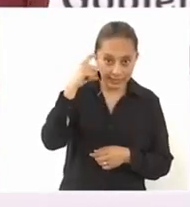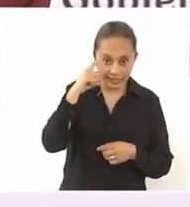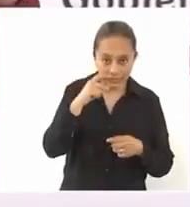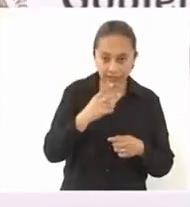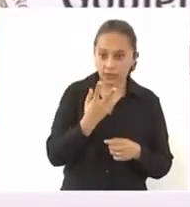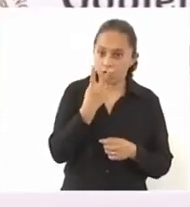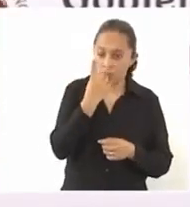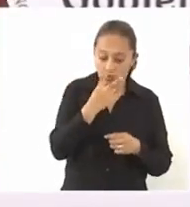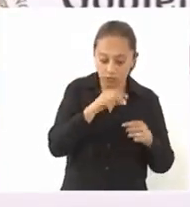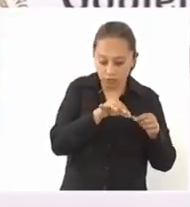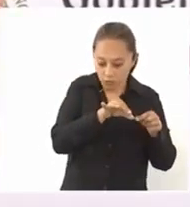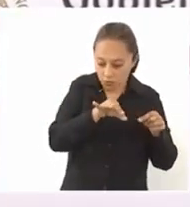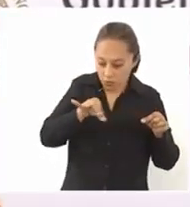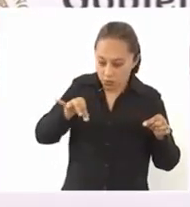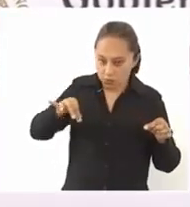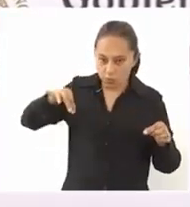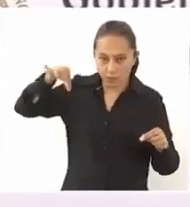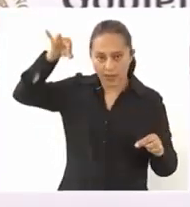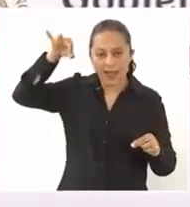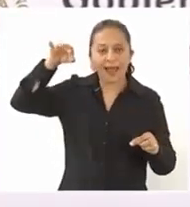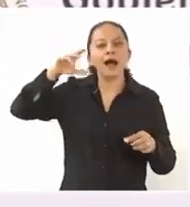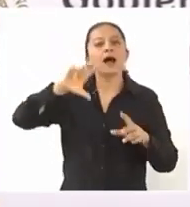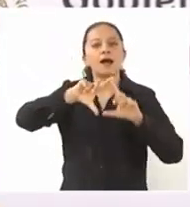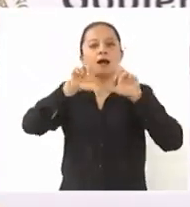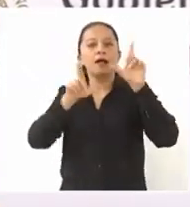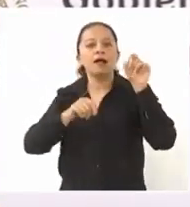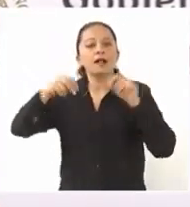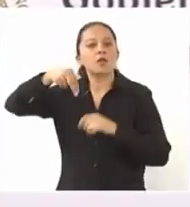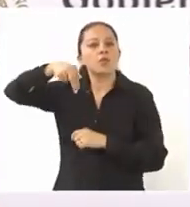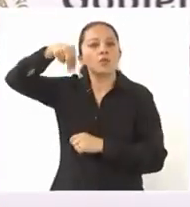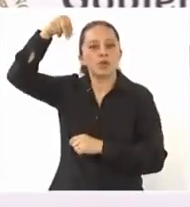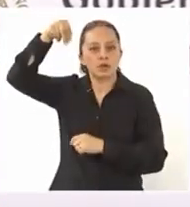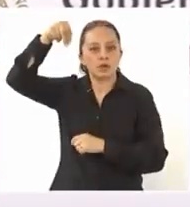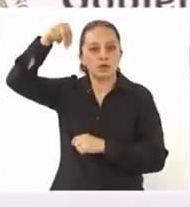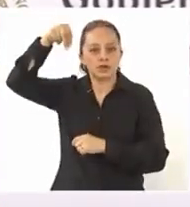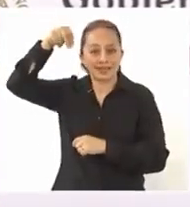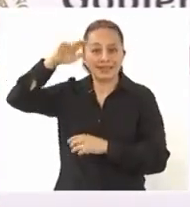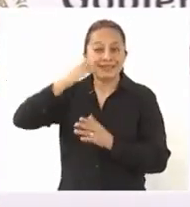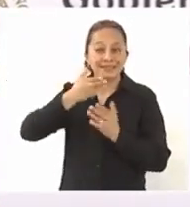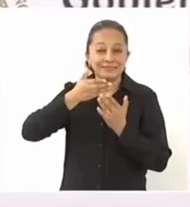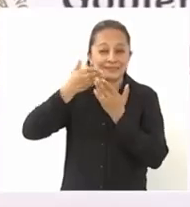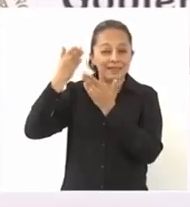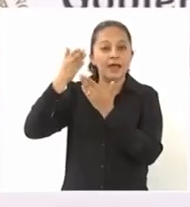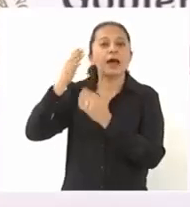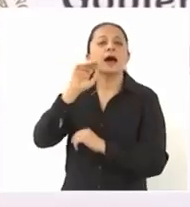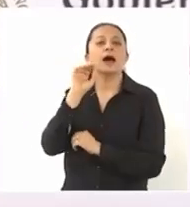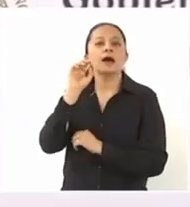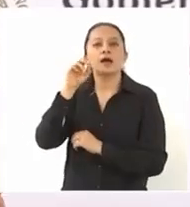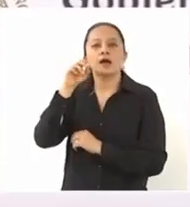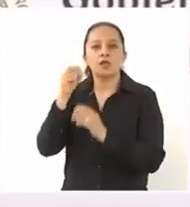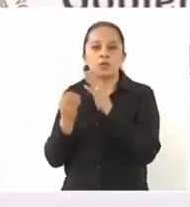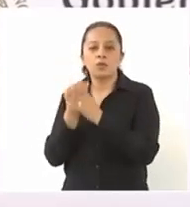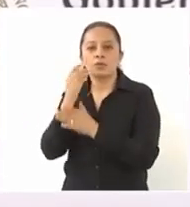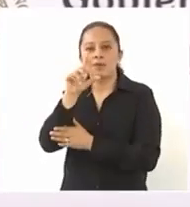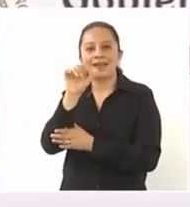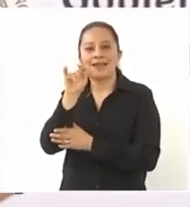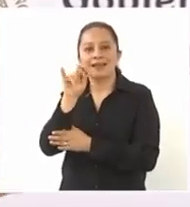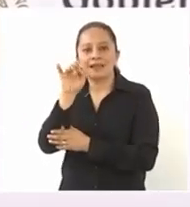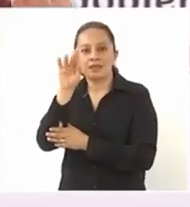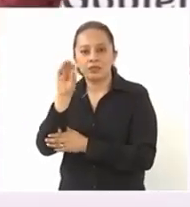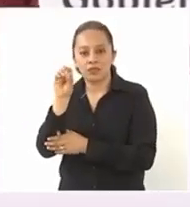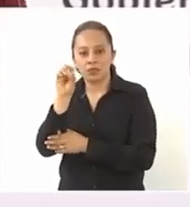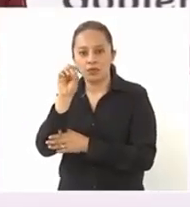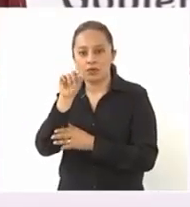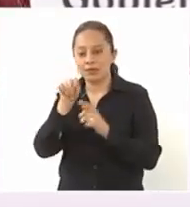vías hacia el norte. Una que va a llegar hasta Nuevo Laredo y la otra que queremos que llegue